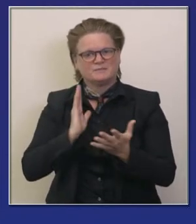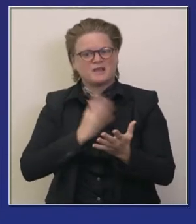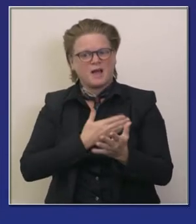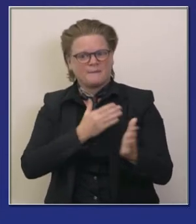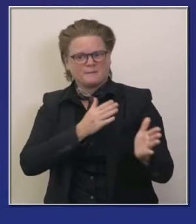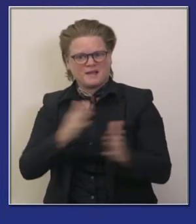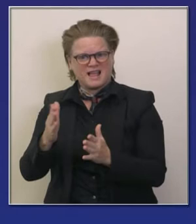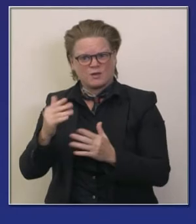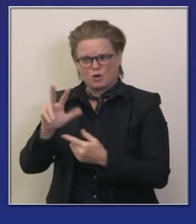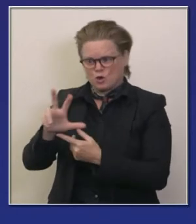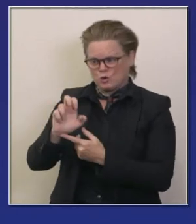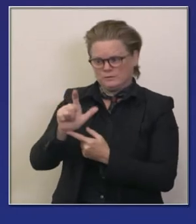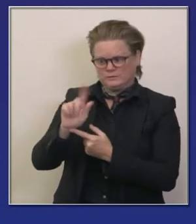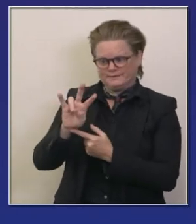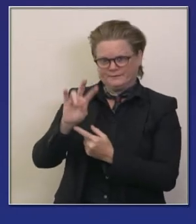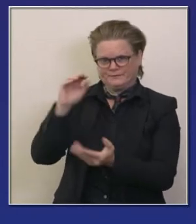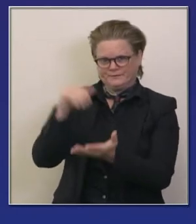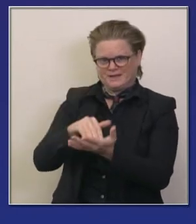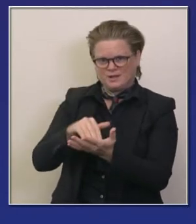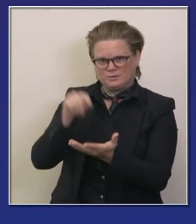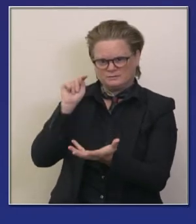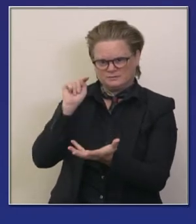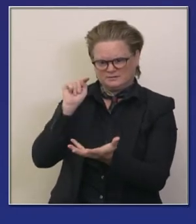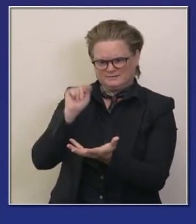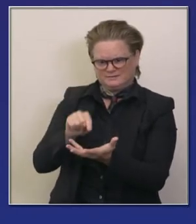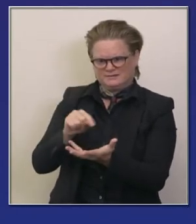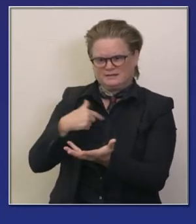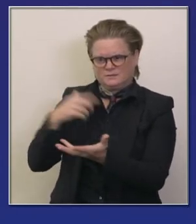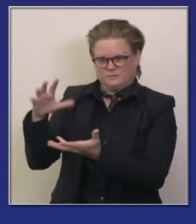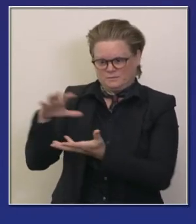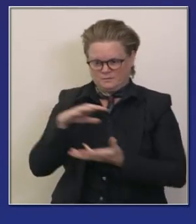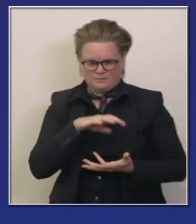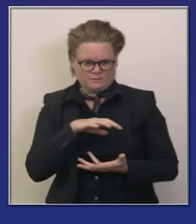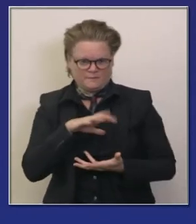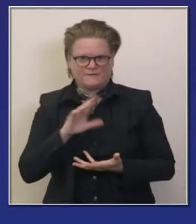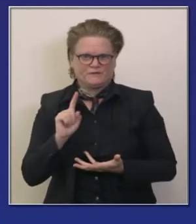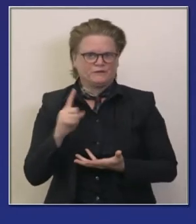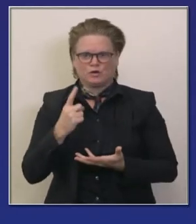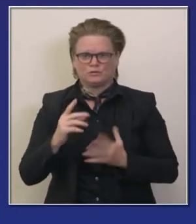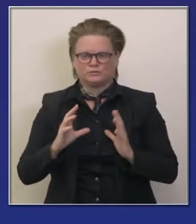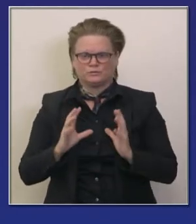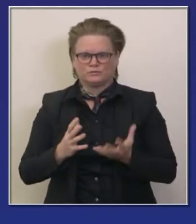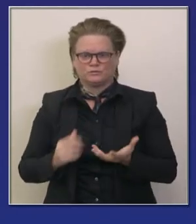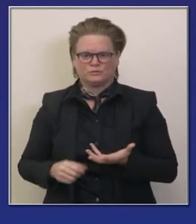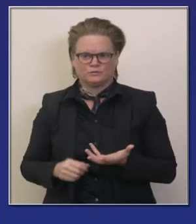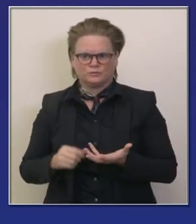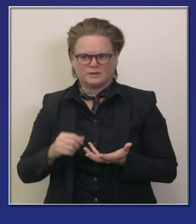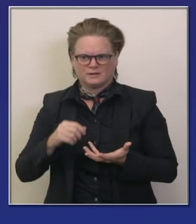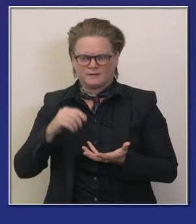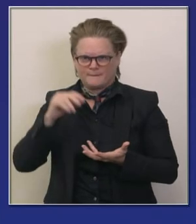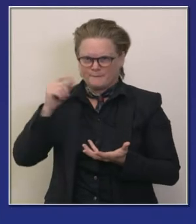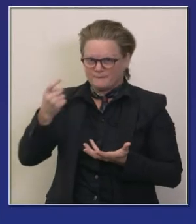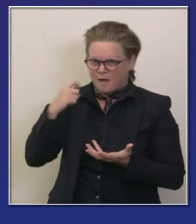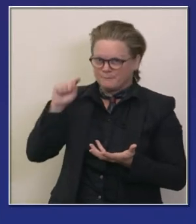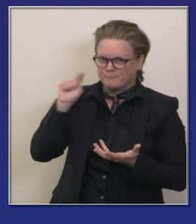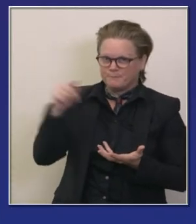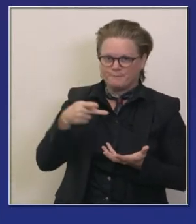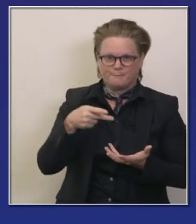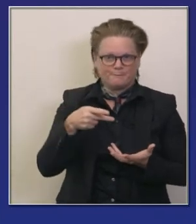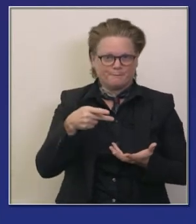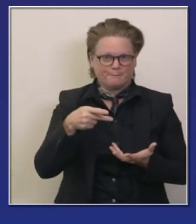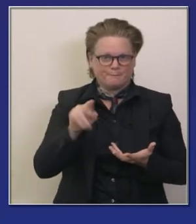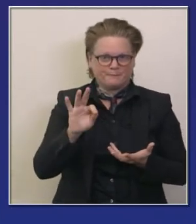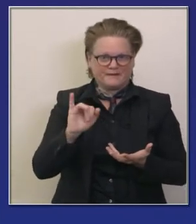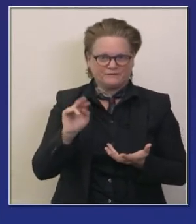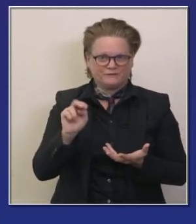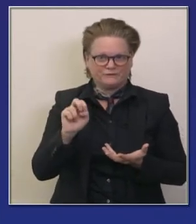el estado 327 mil dosis y estamos planeando para la primera distribución de